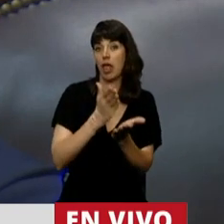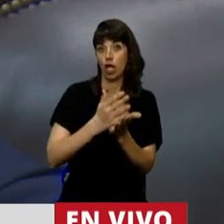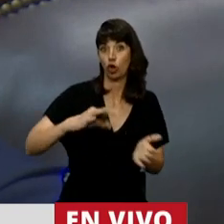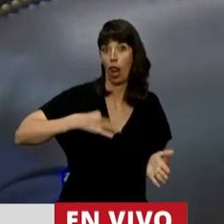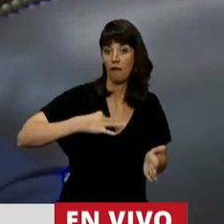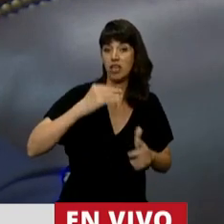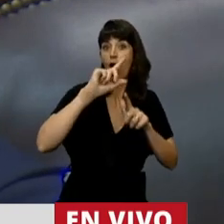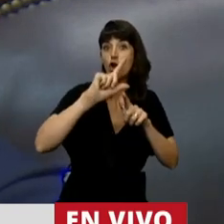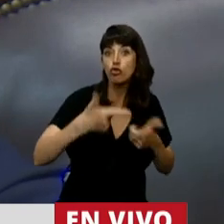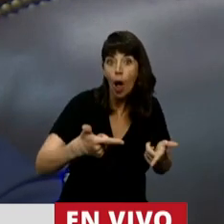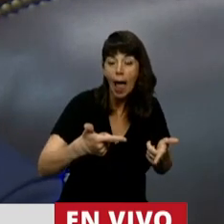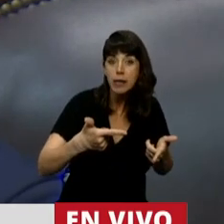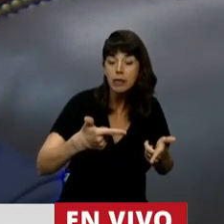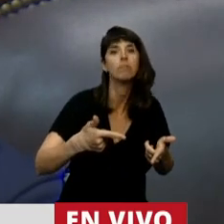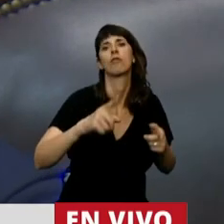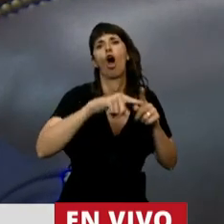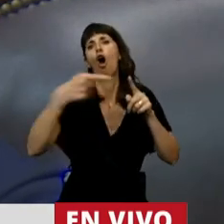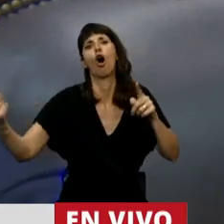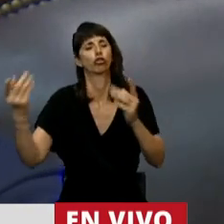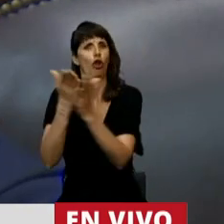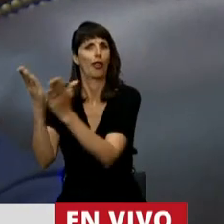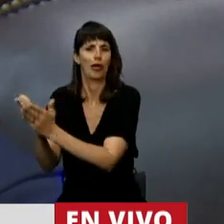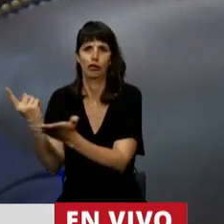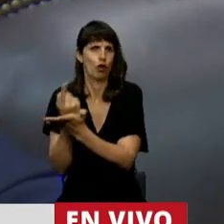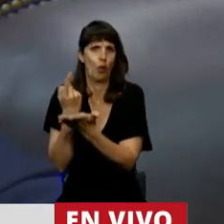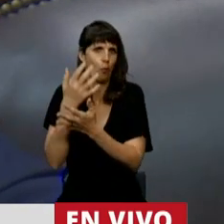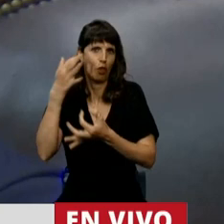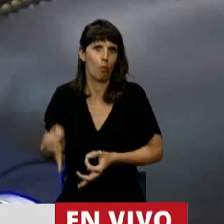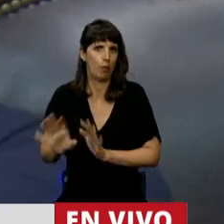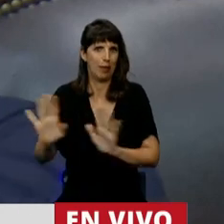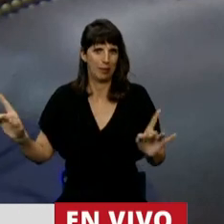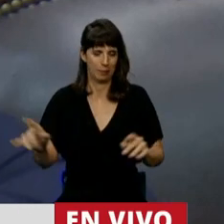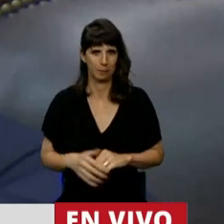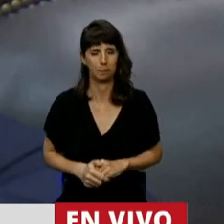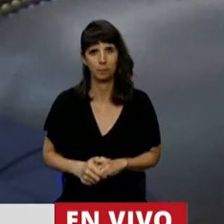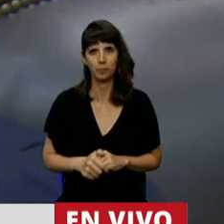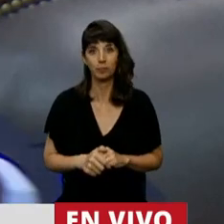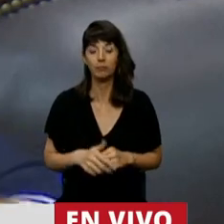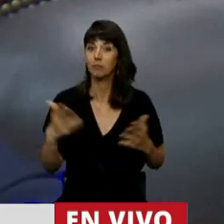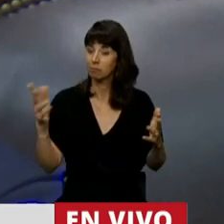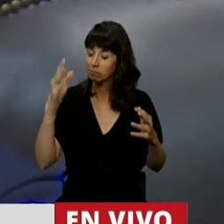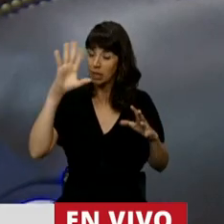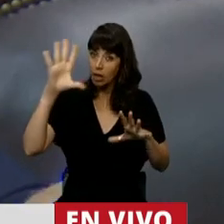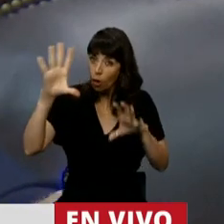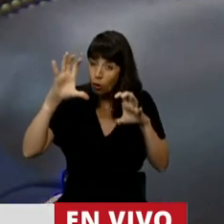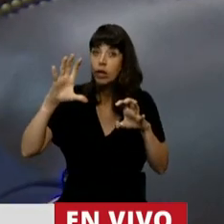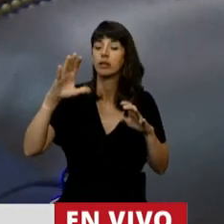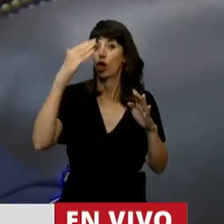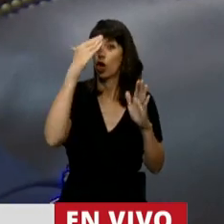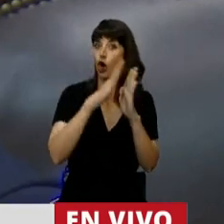ningún otro derecho humano. Cabe recordar que la Constitución Nacional